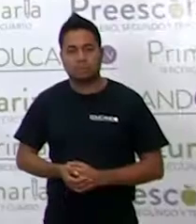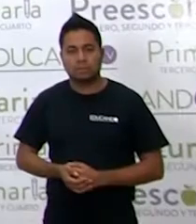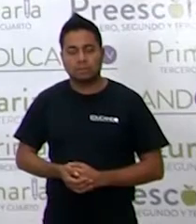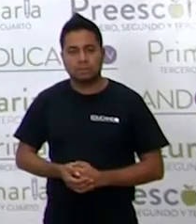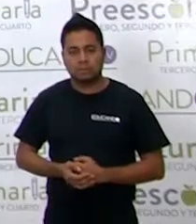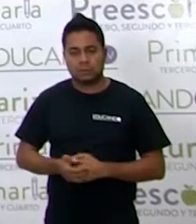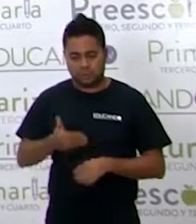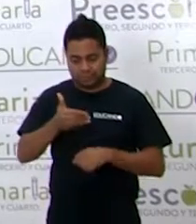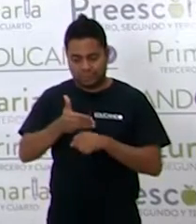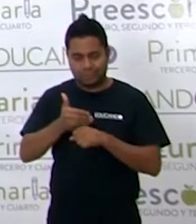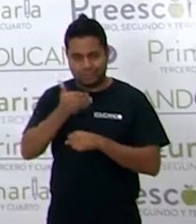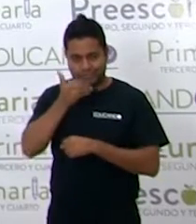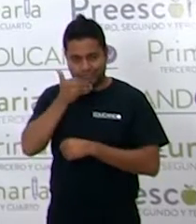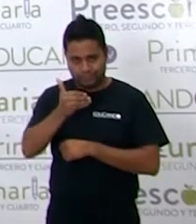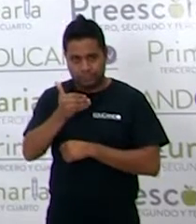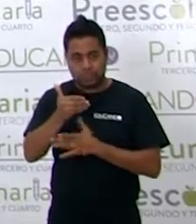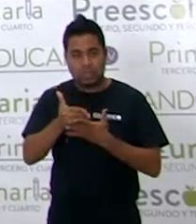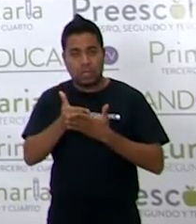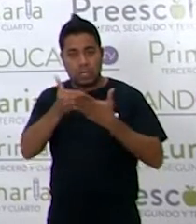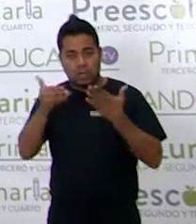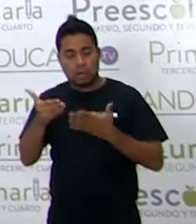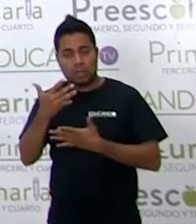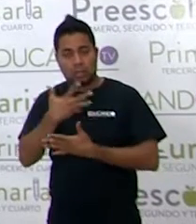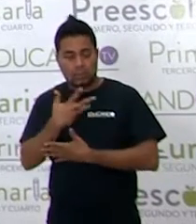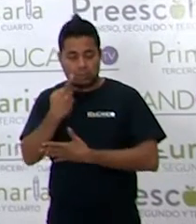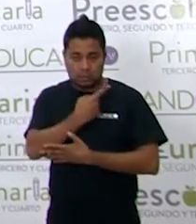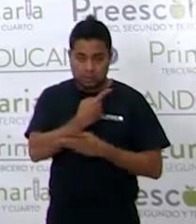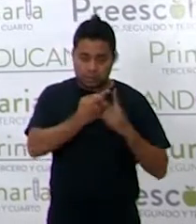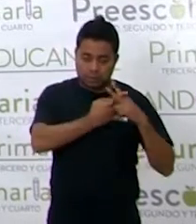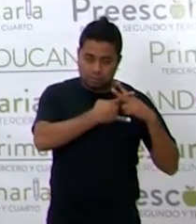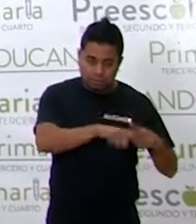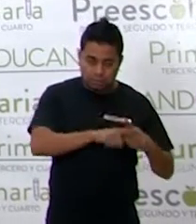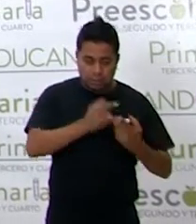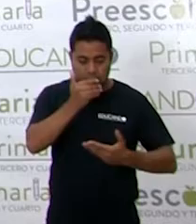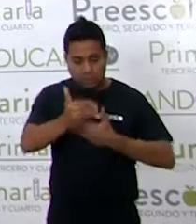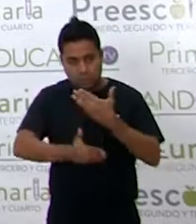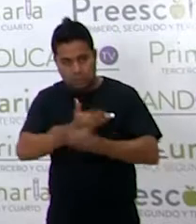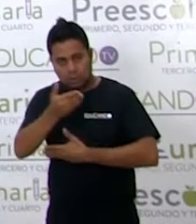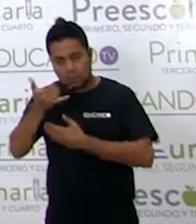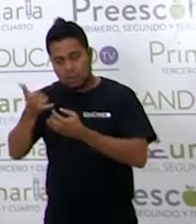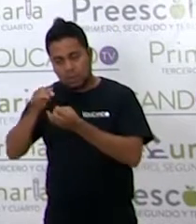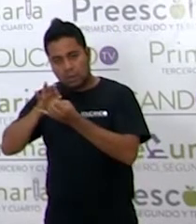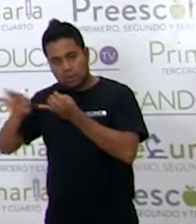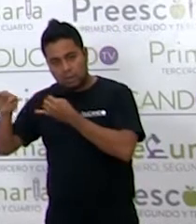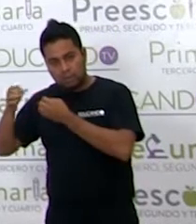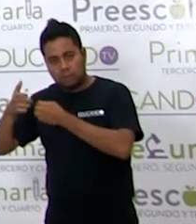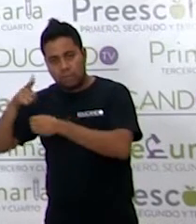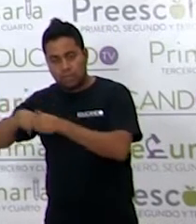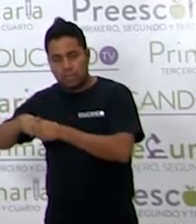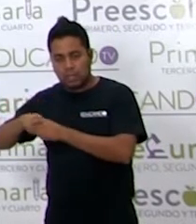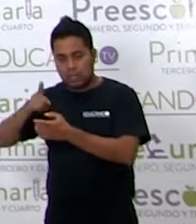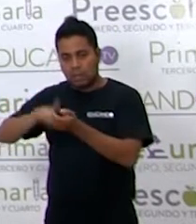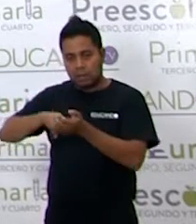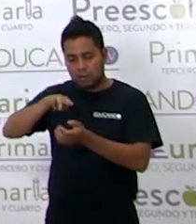Perfecto. Tenemos ahora un inicio, un desarrollo y un final de nuestro mito.